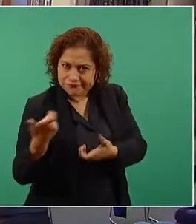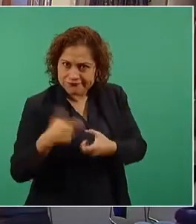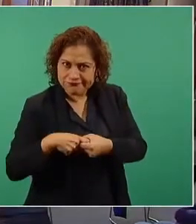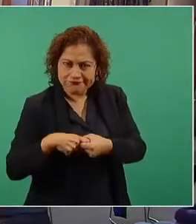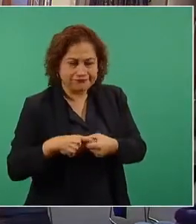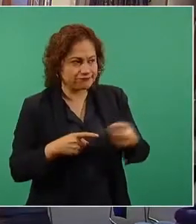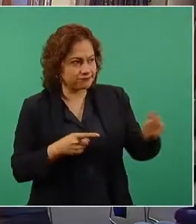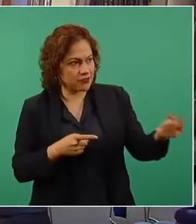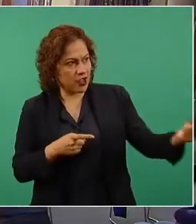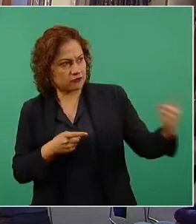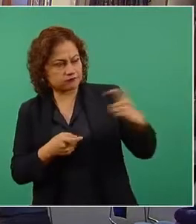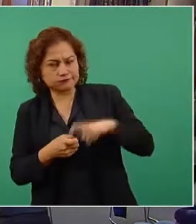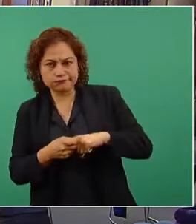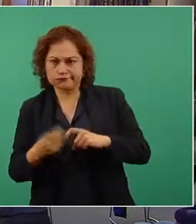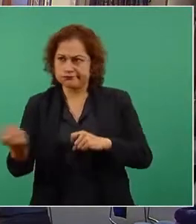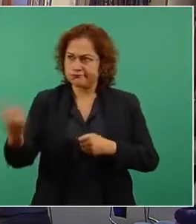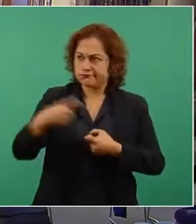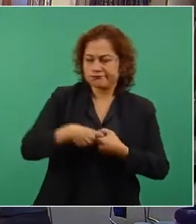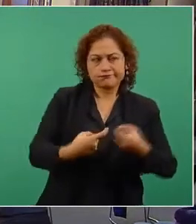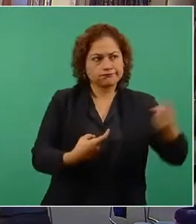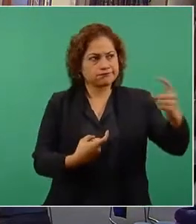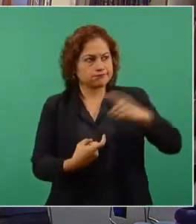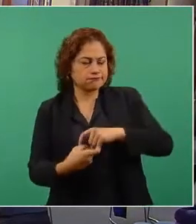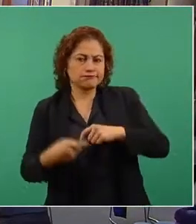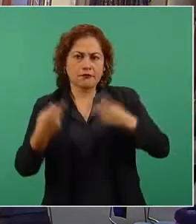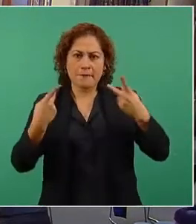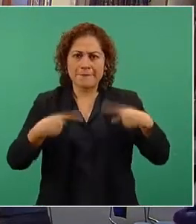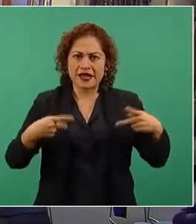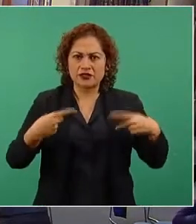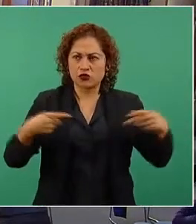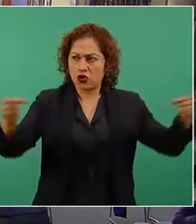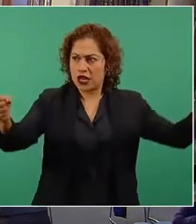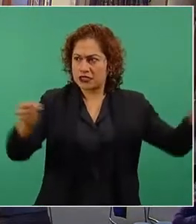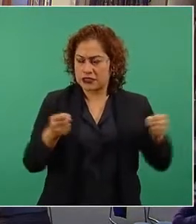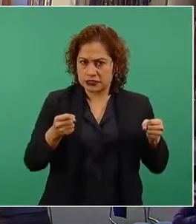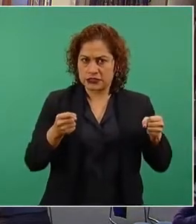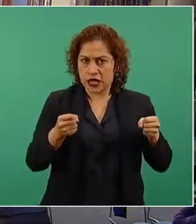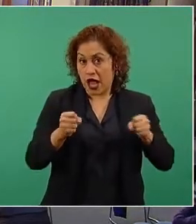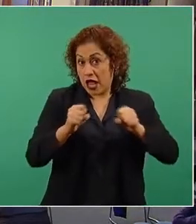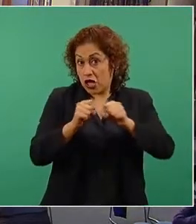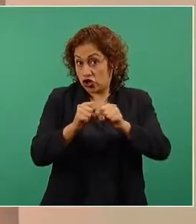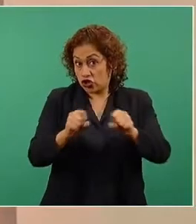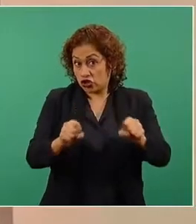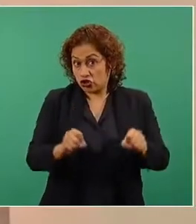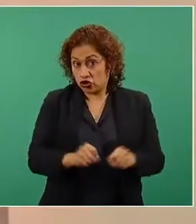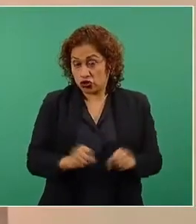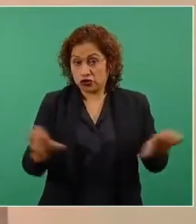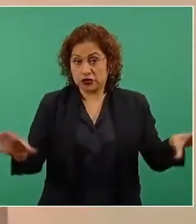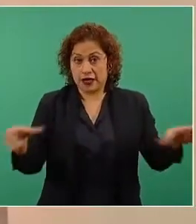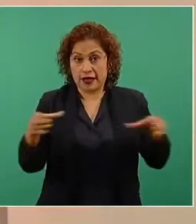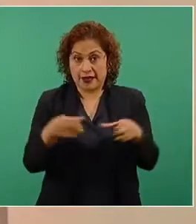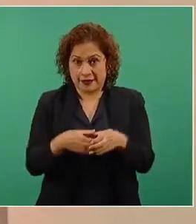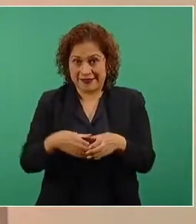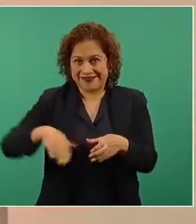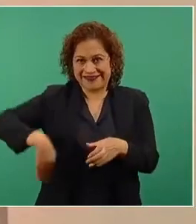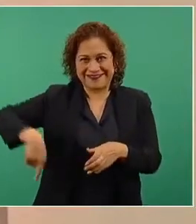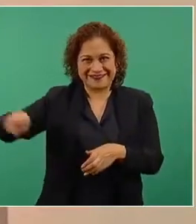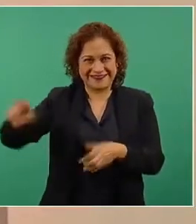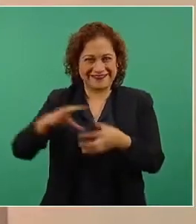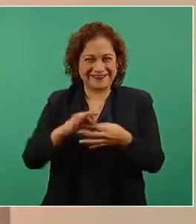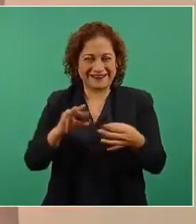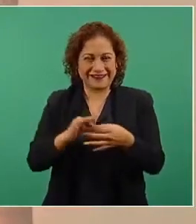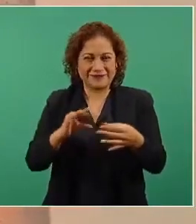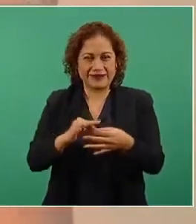legítima, que de esos 70 mil socios que acaba de mencionar el licenciado Bartlett, que están en las sociedades de